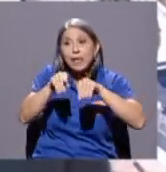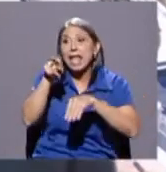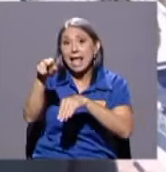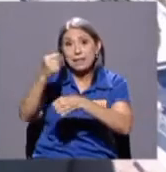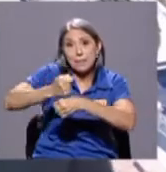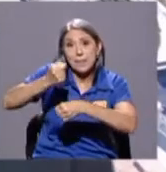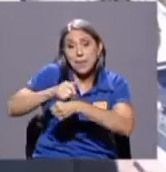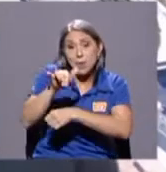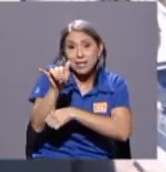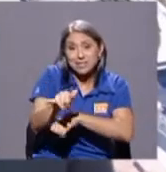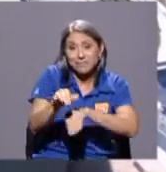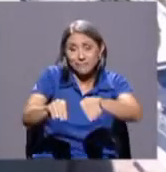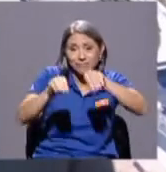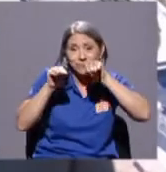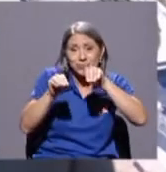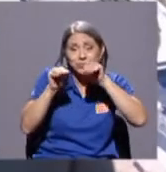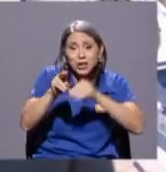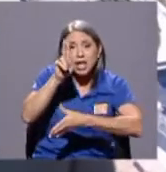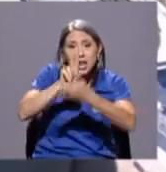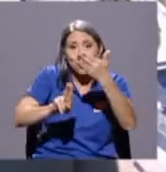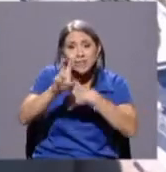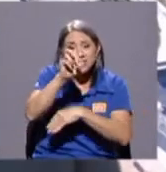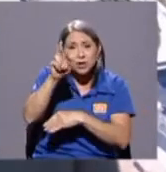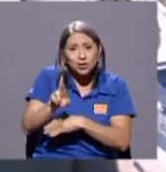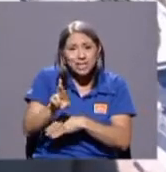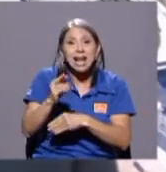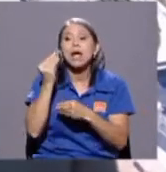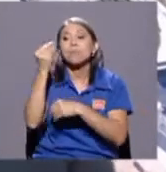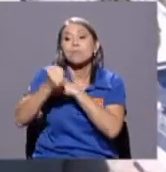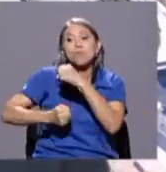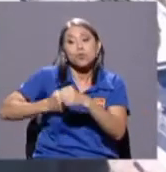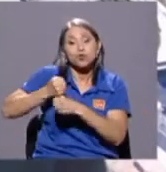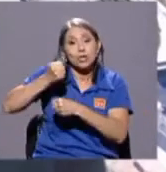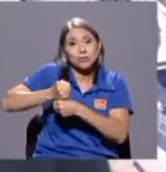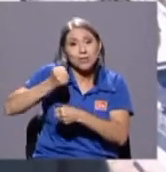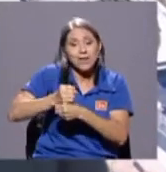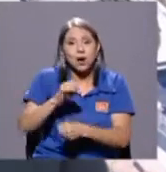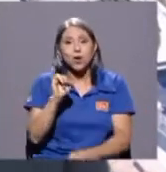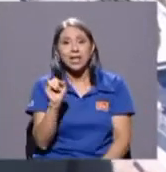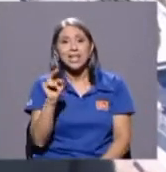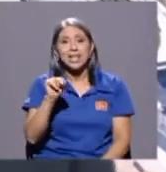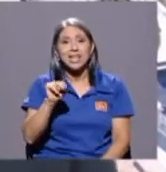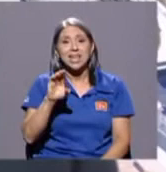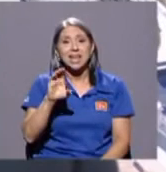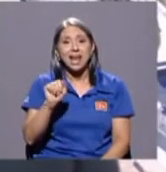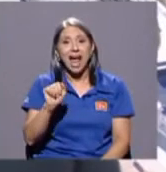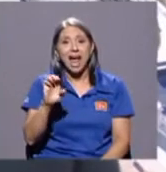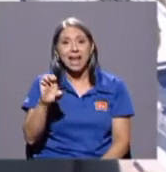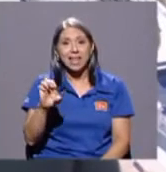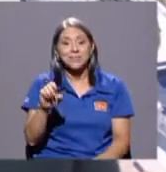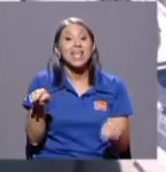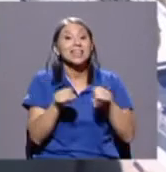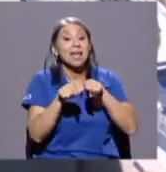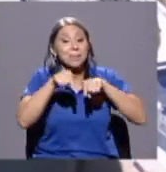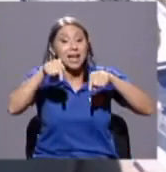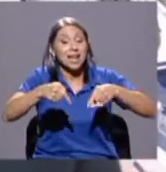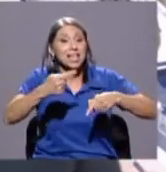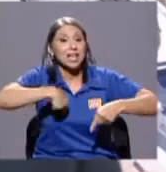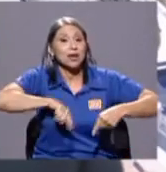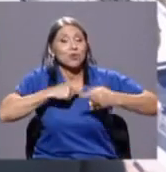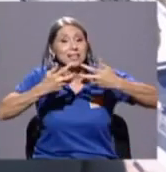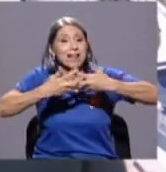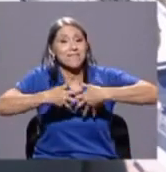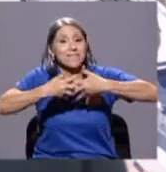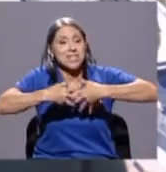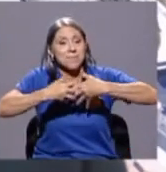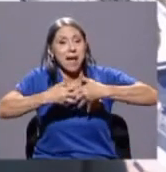Costa Rica, lo hizo por muchos años en el INCAE y lo hizo también aquí en nuestra firma Consejeros Económicos y Financieros.